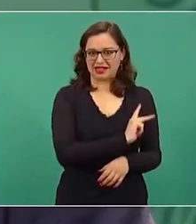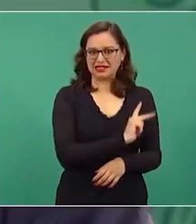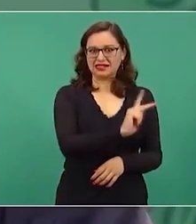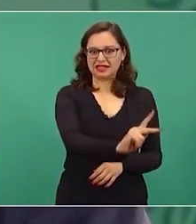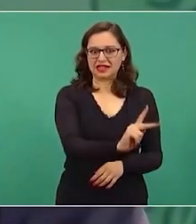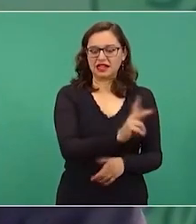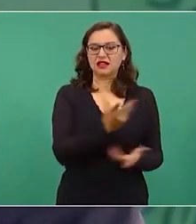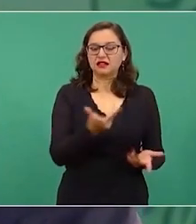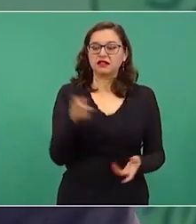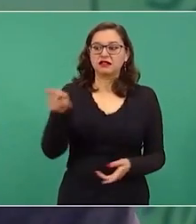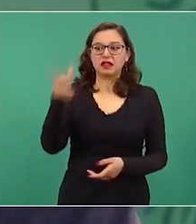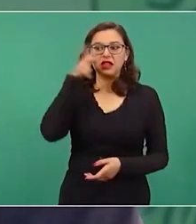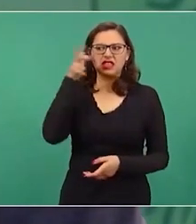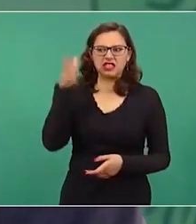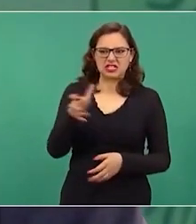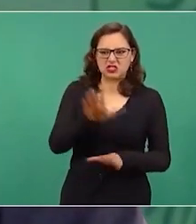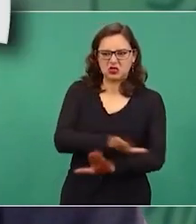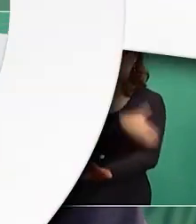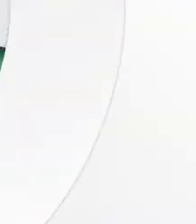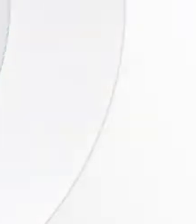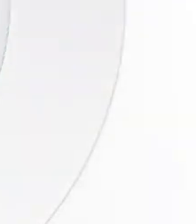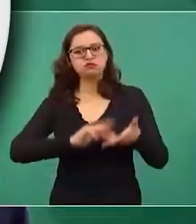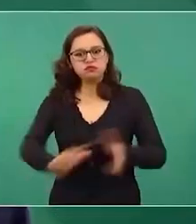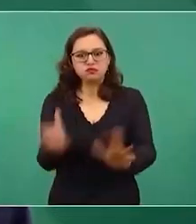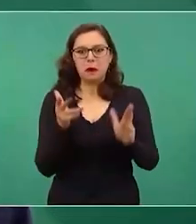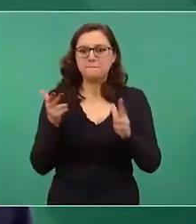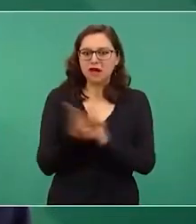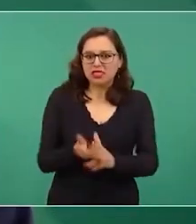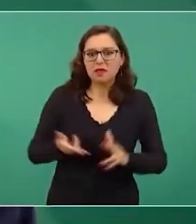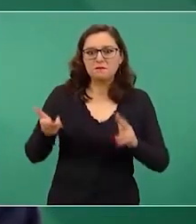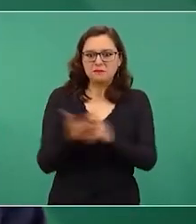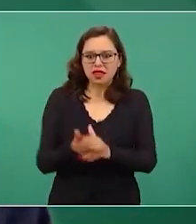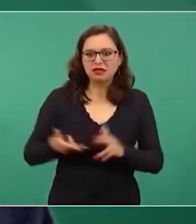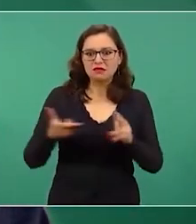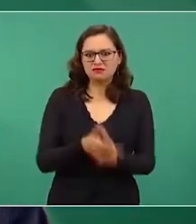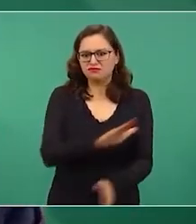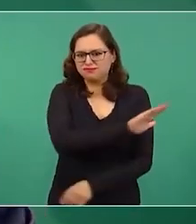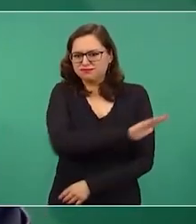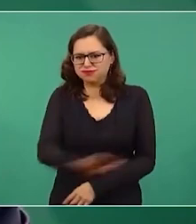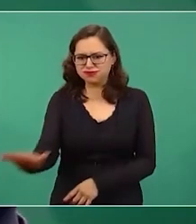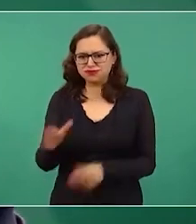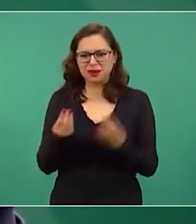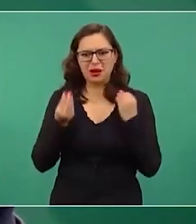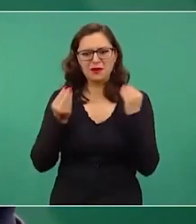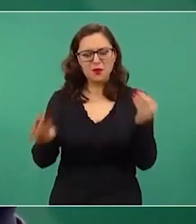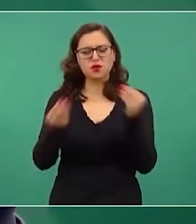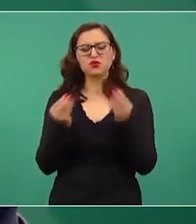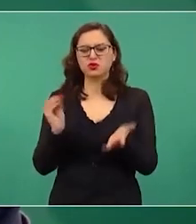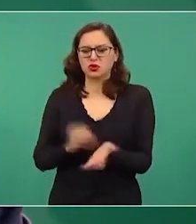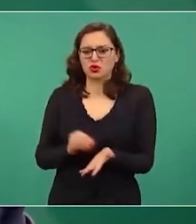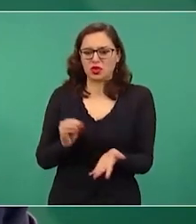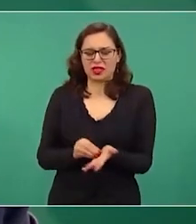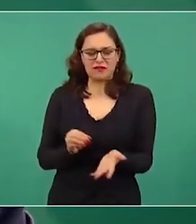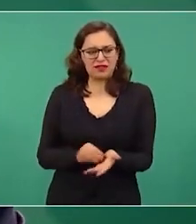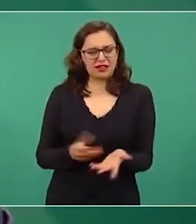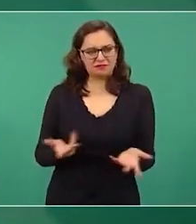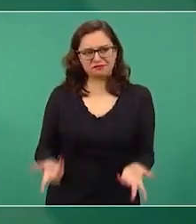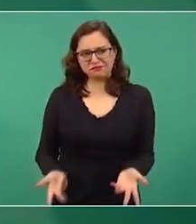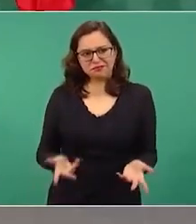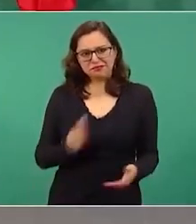contra Hidalgo bueno aún con esa diferencia